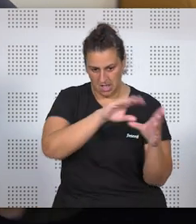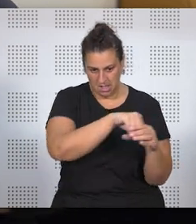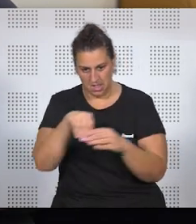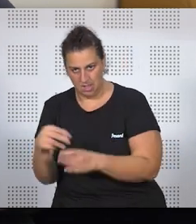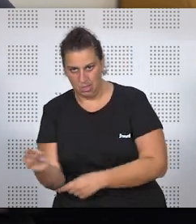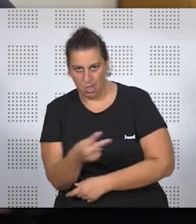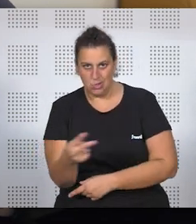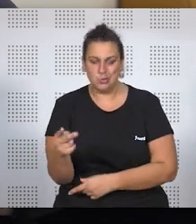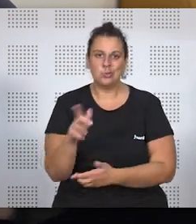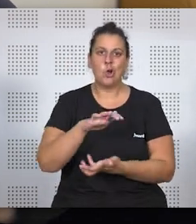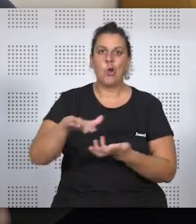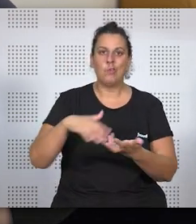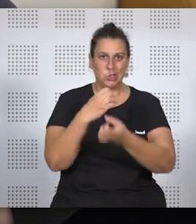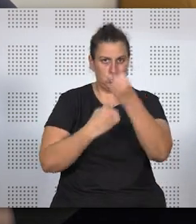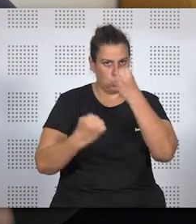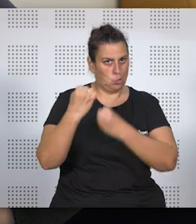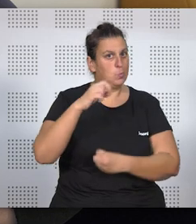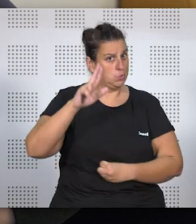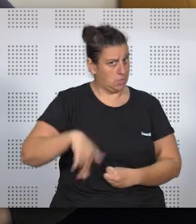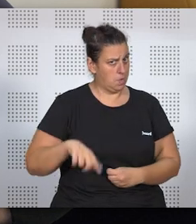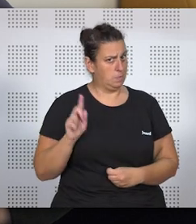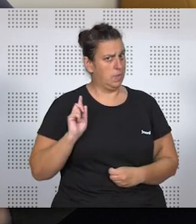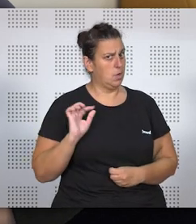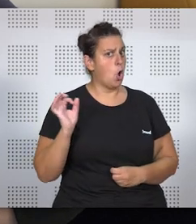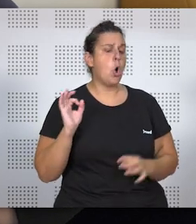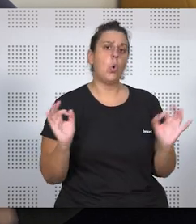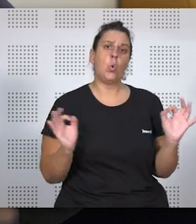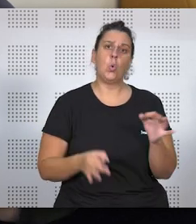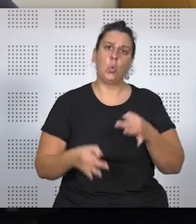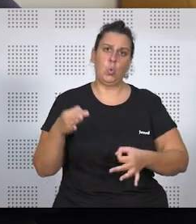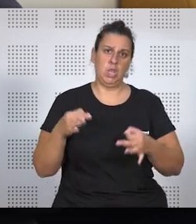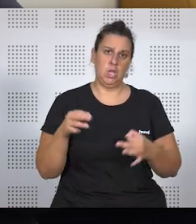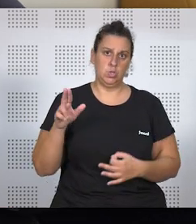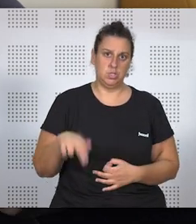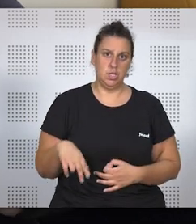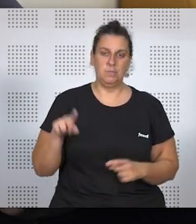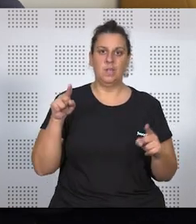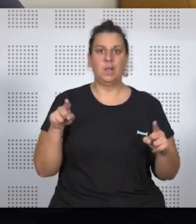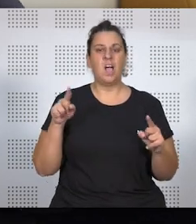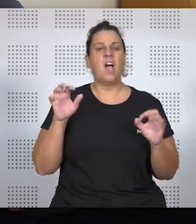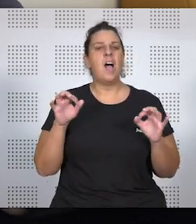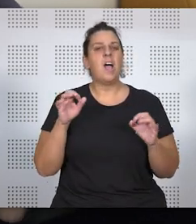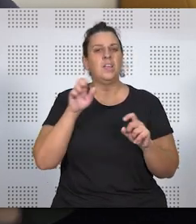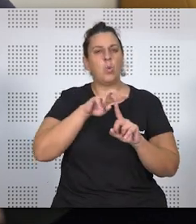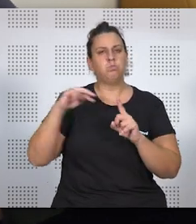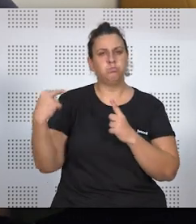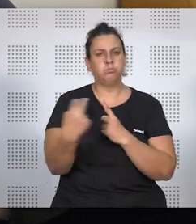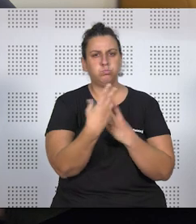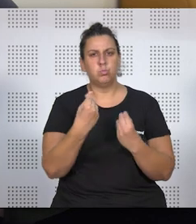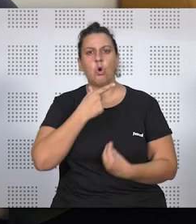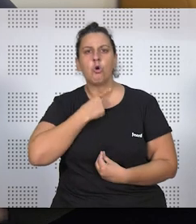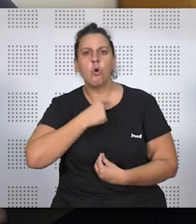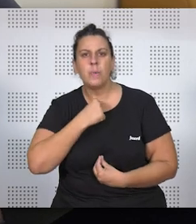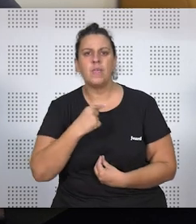no, los conflictos también económicos, que eso puede conllevar, o incluso jurídicos, ¿no?, yo creo que ahí hay toda una beta, y se ha tratado desde todos los puntos de vista, desde la